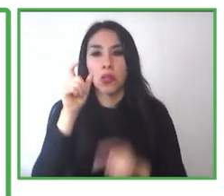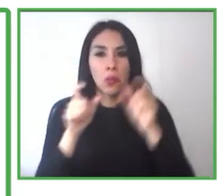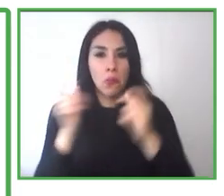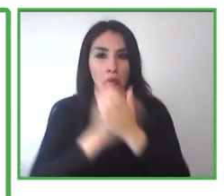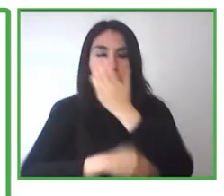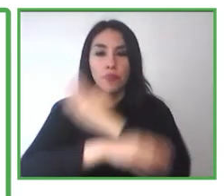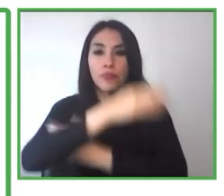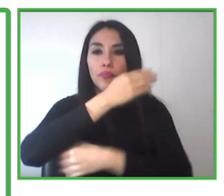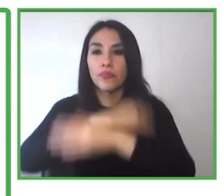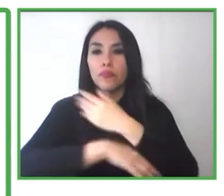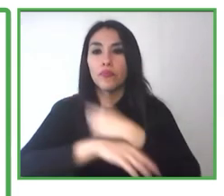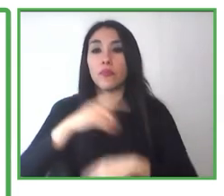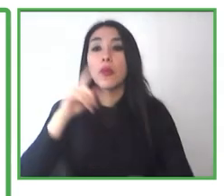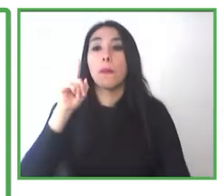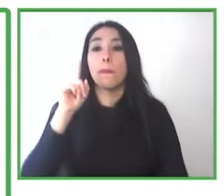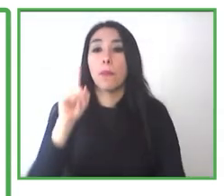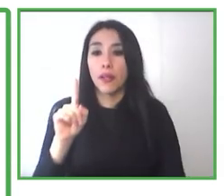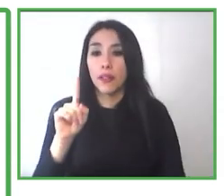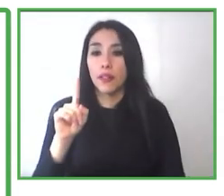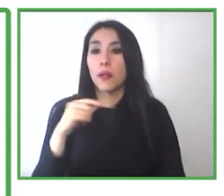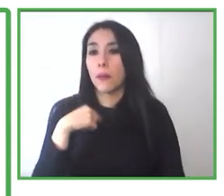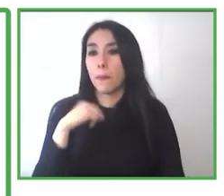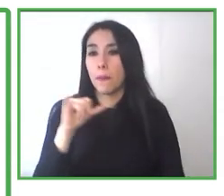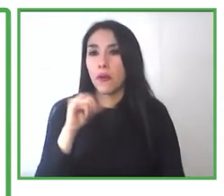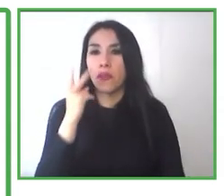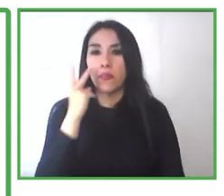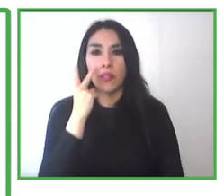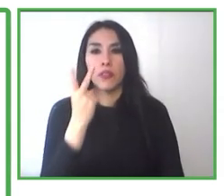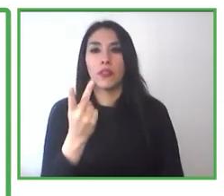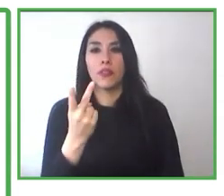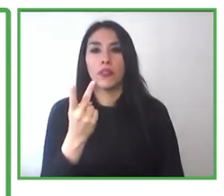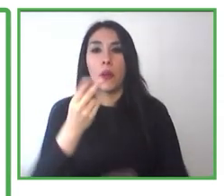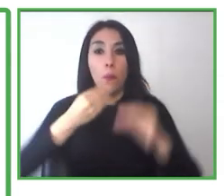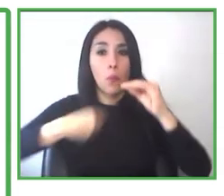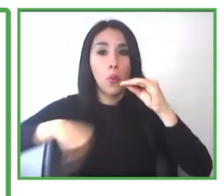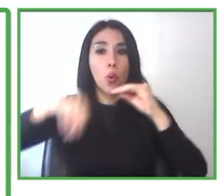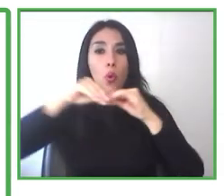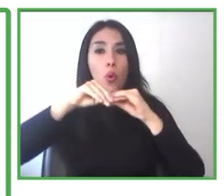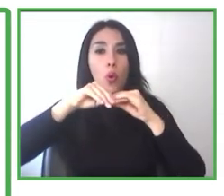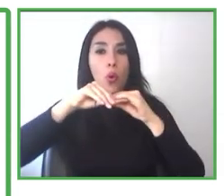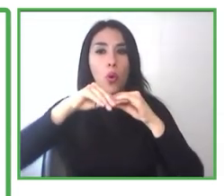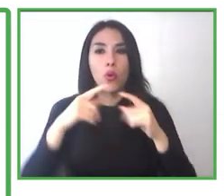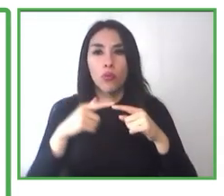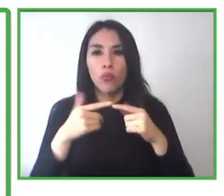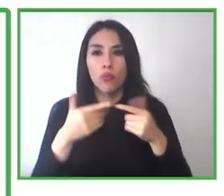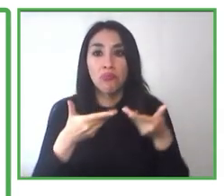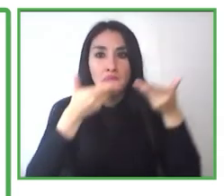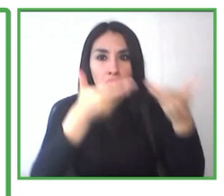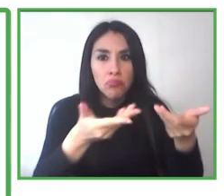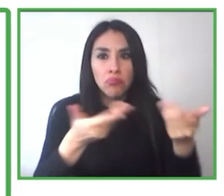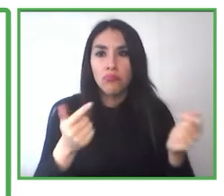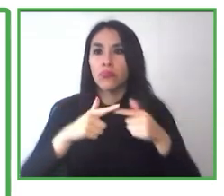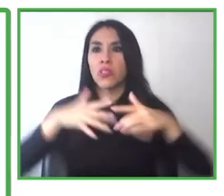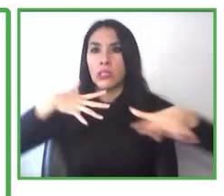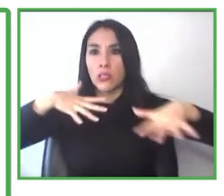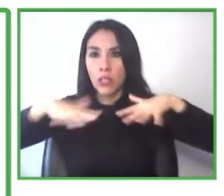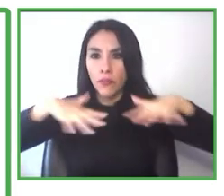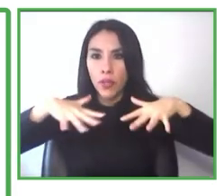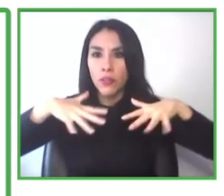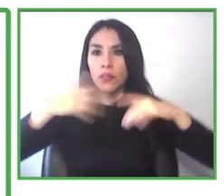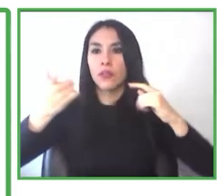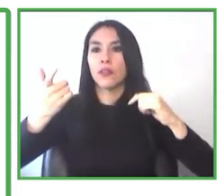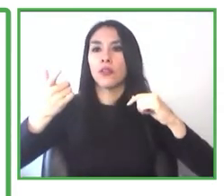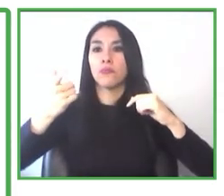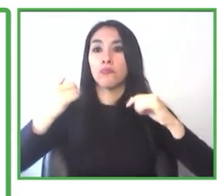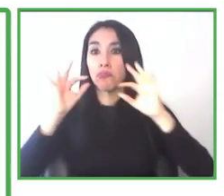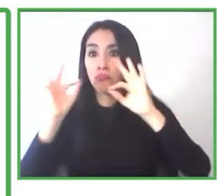de implementar mejoras que nos permitan que los servicios puedan ser accesibles, desde la atención de las personas hasta el proceso de